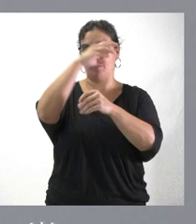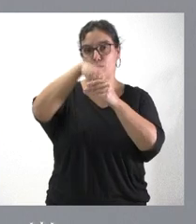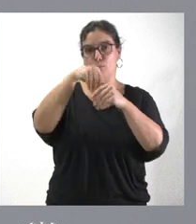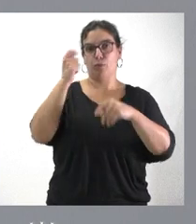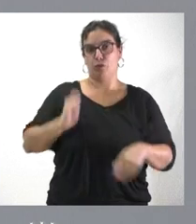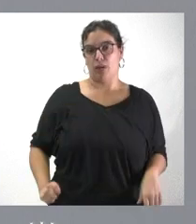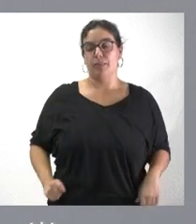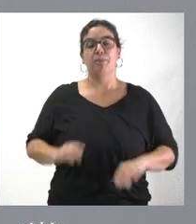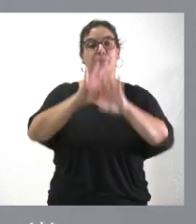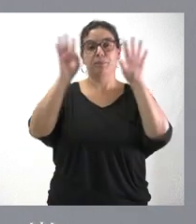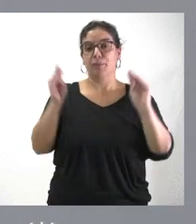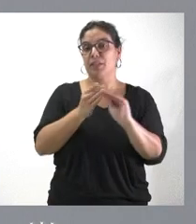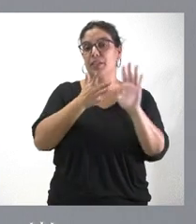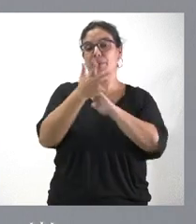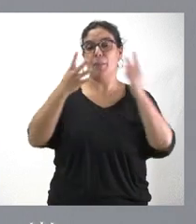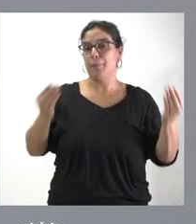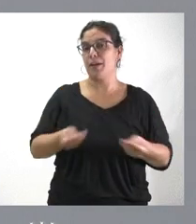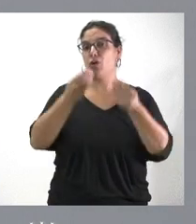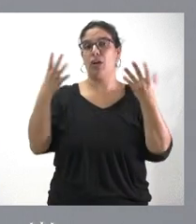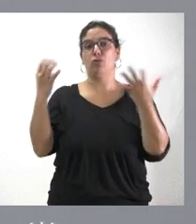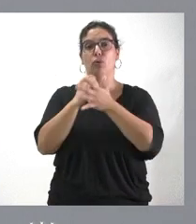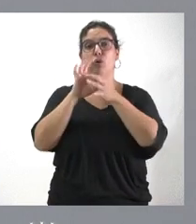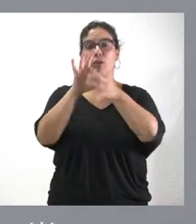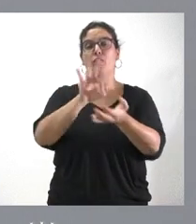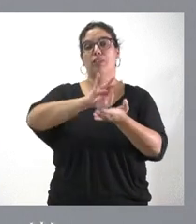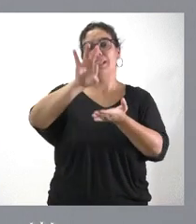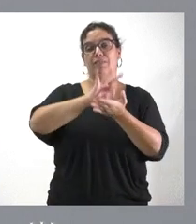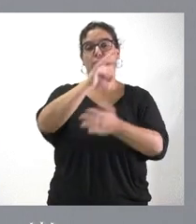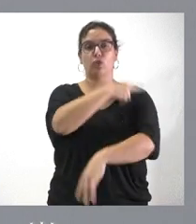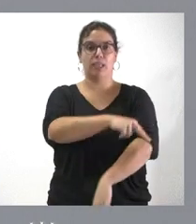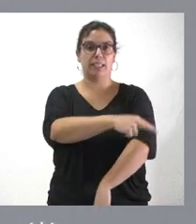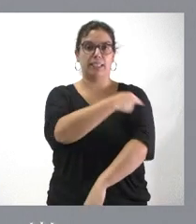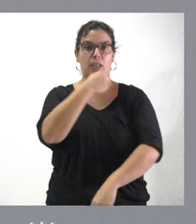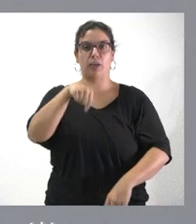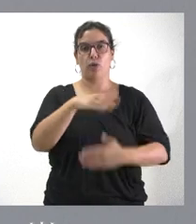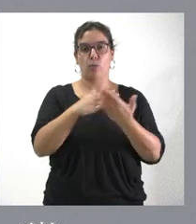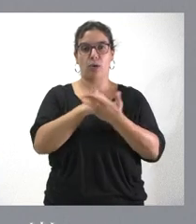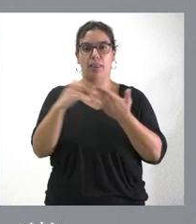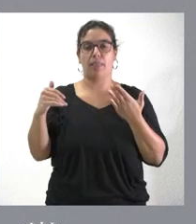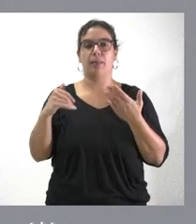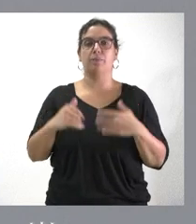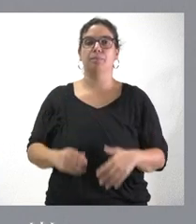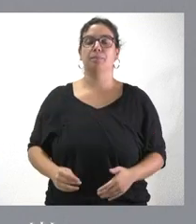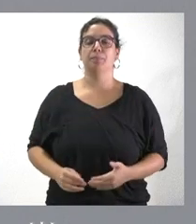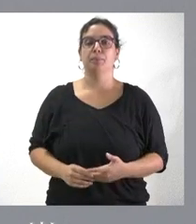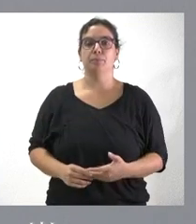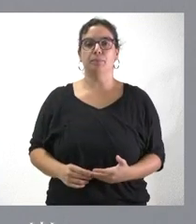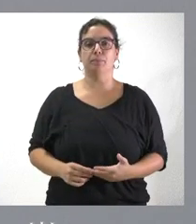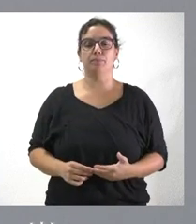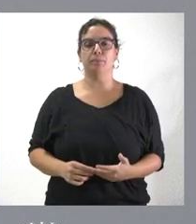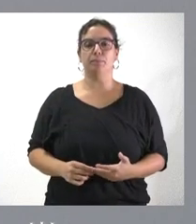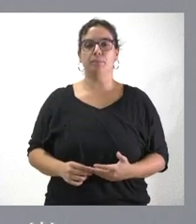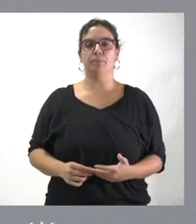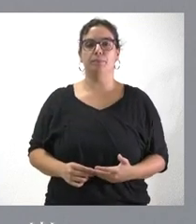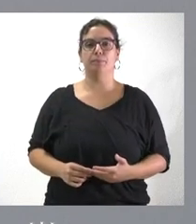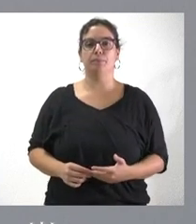Se trata, en definitiva, de mejorar todo lo que tiene a ver con el servicio sanitario en nuestra comunidad autónoma. Un